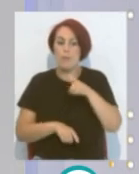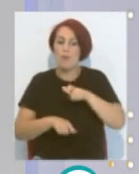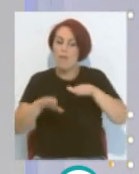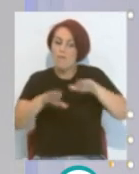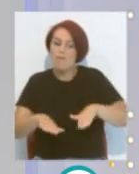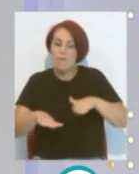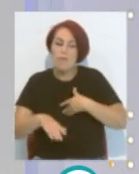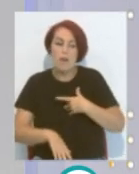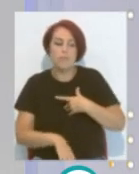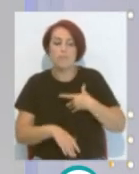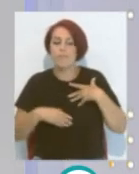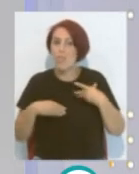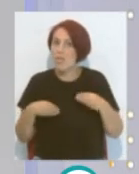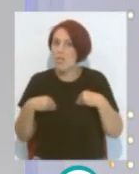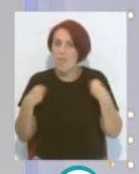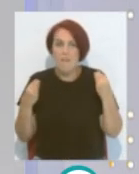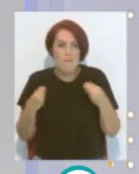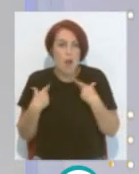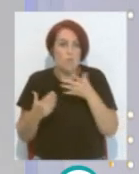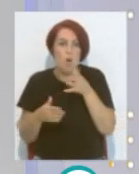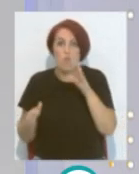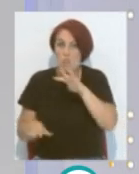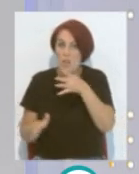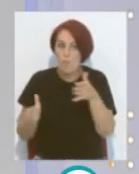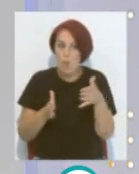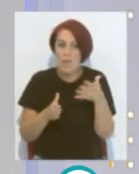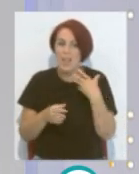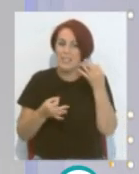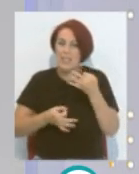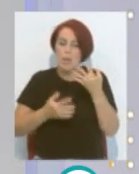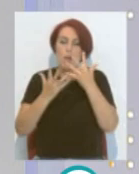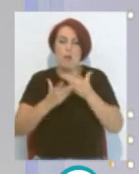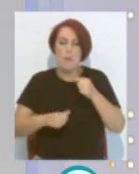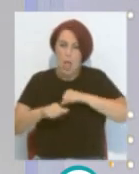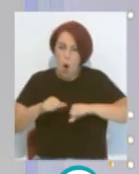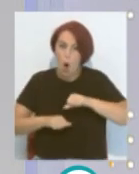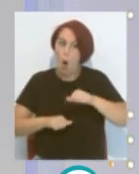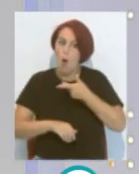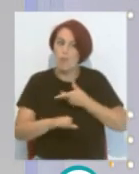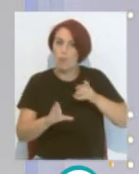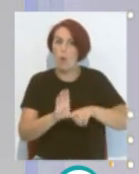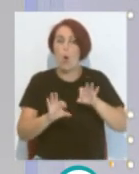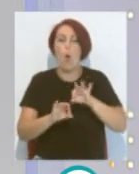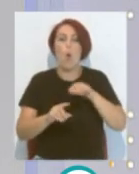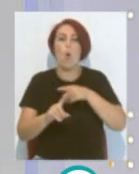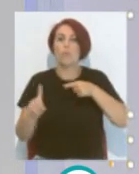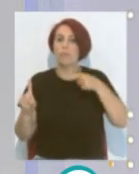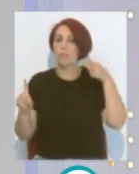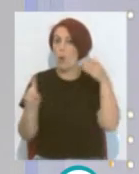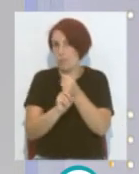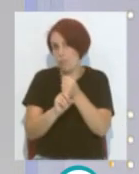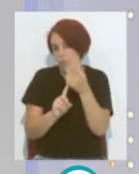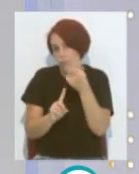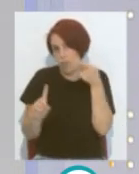Todas Porque estar cuatro temporadas siempre picando puestos de playoff O casi conseguir el objetivo de ascender